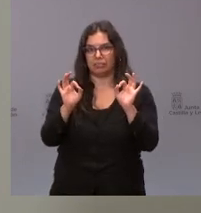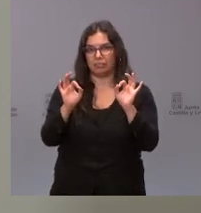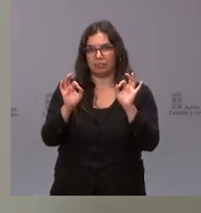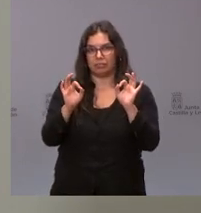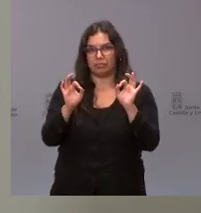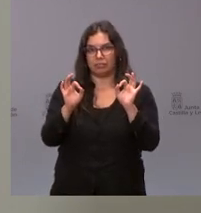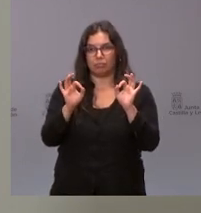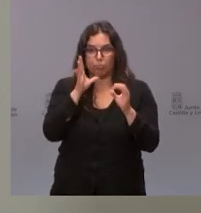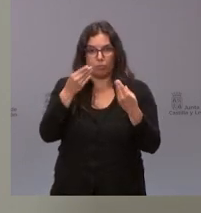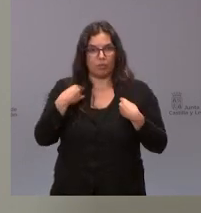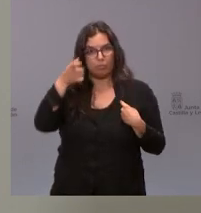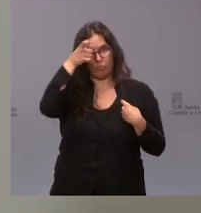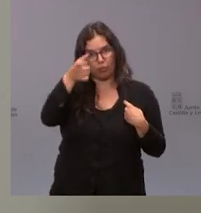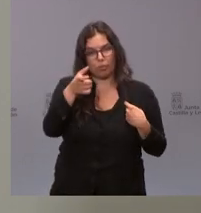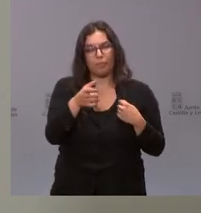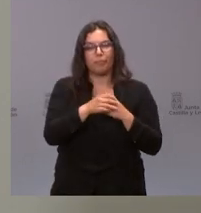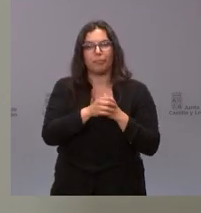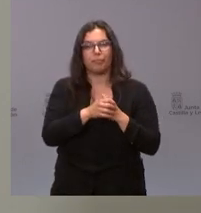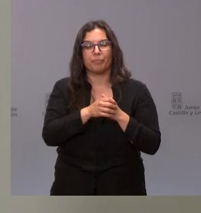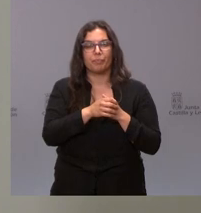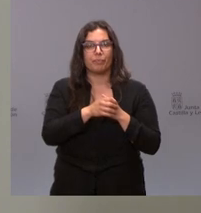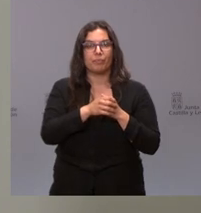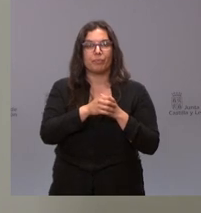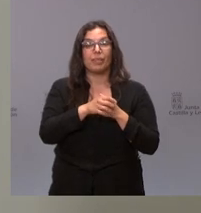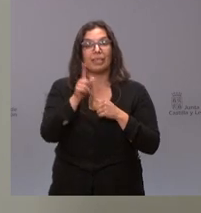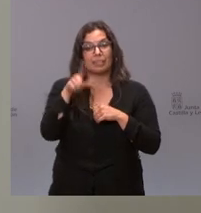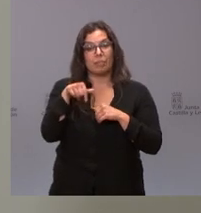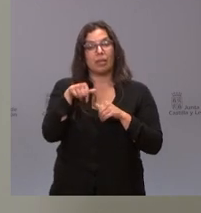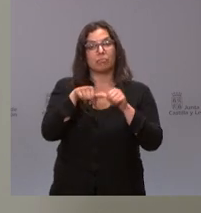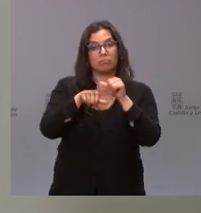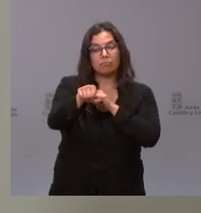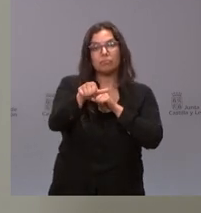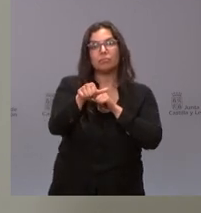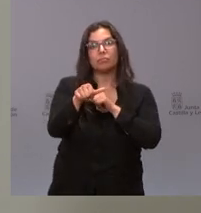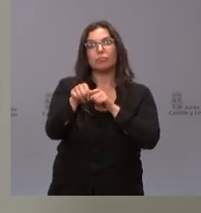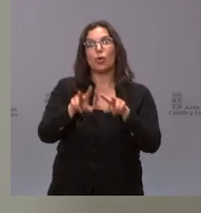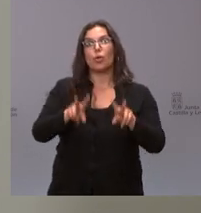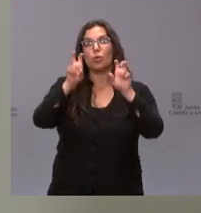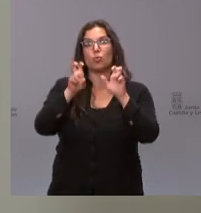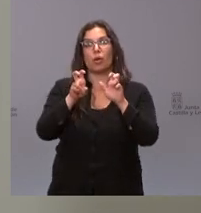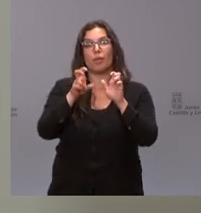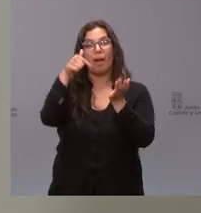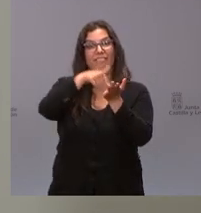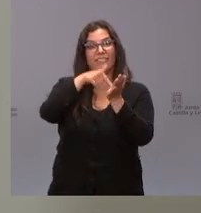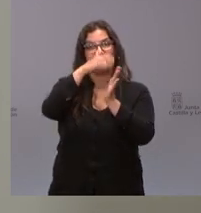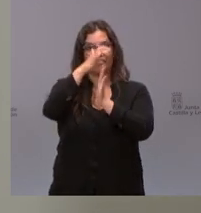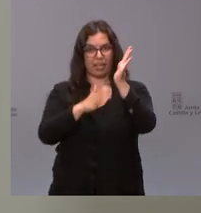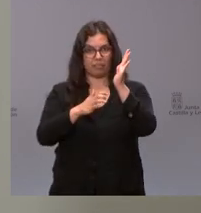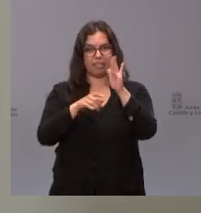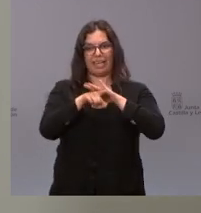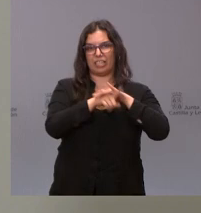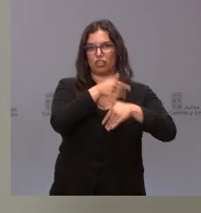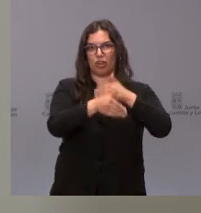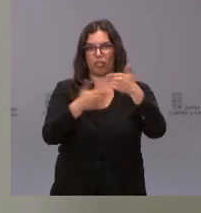vivir en este mundo rural y lo vamos a tener en la nueva rebaja fiscal que estamos ya en tramitación